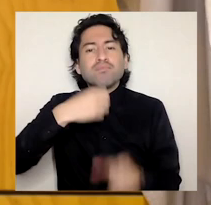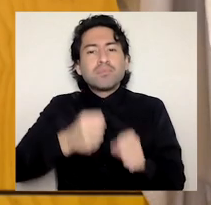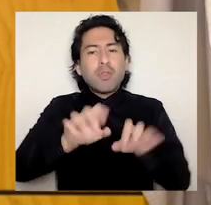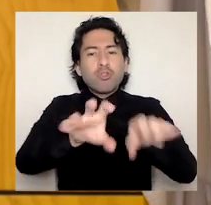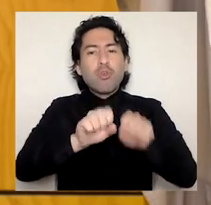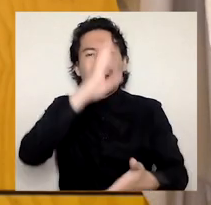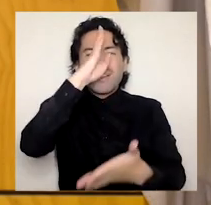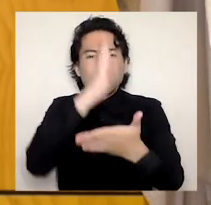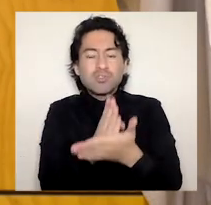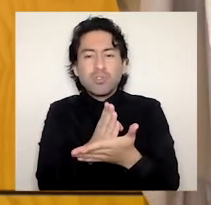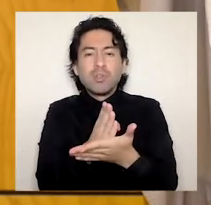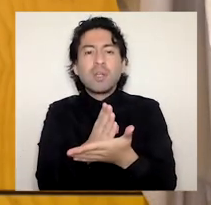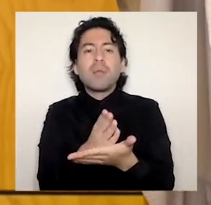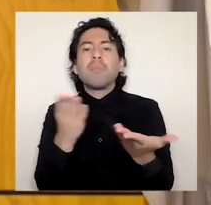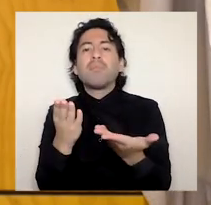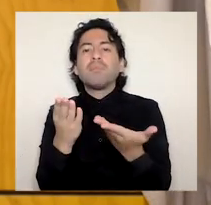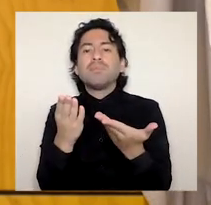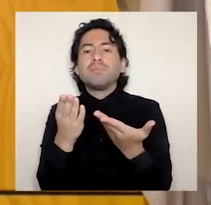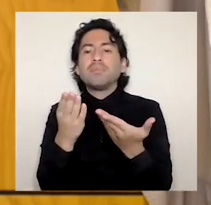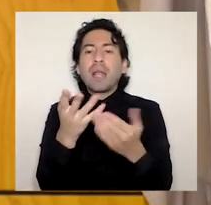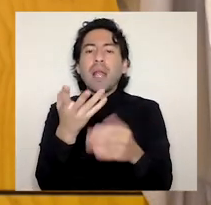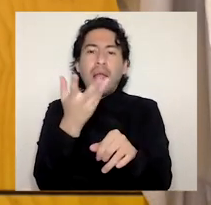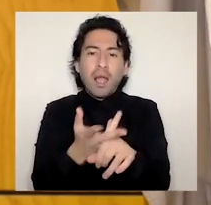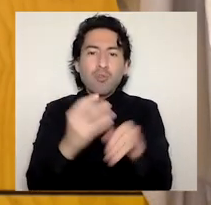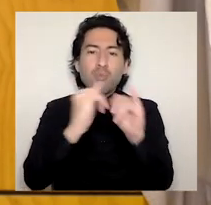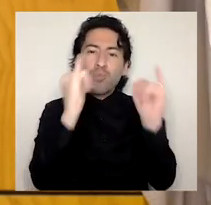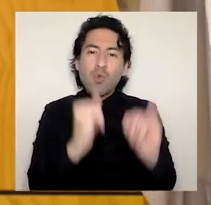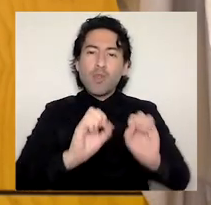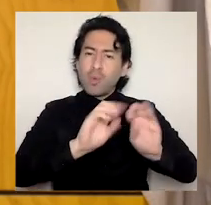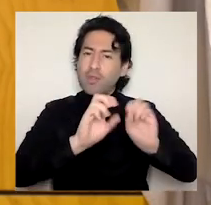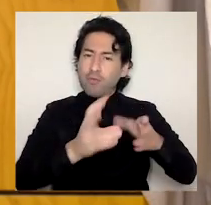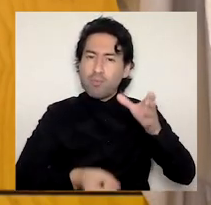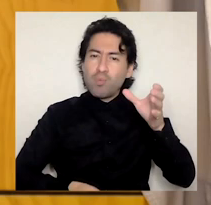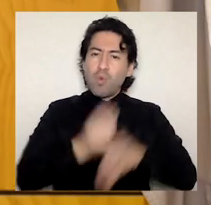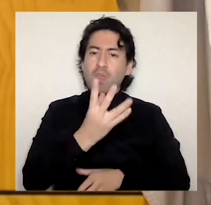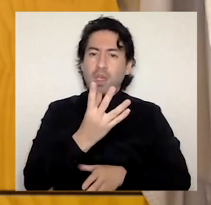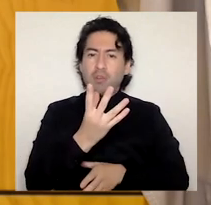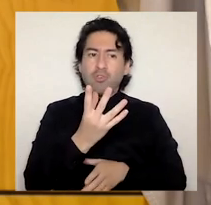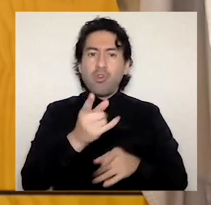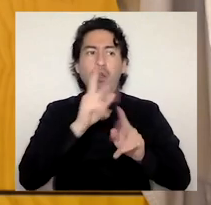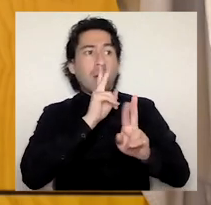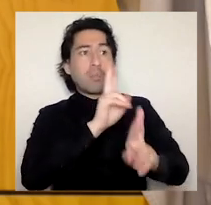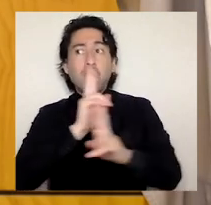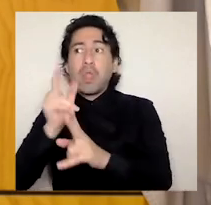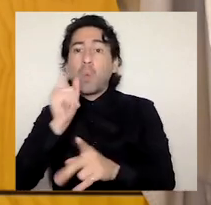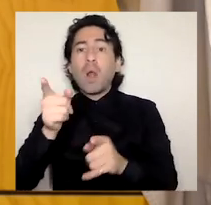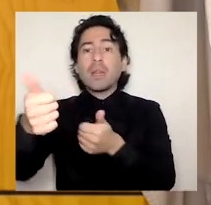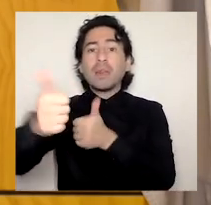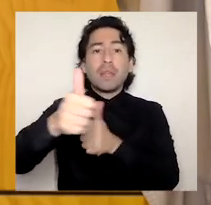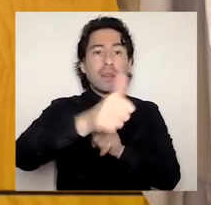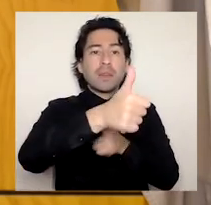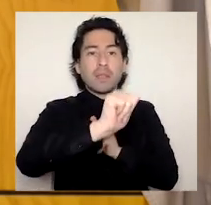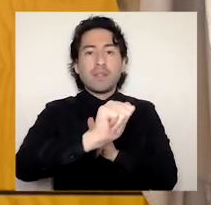que proyecten un modelo educativo modernizado, que responda a los desafíos del medio y que sostenga